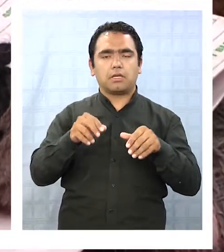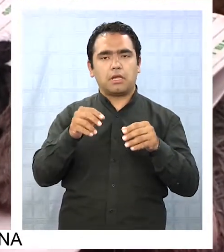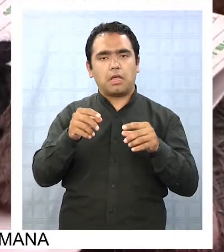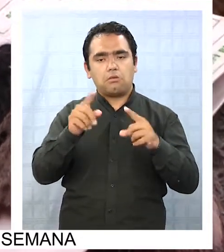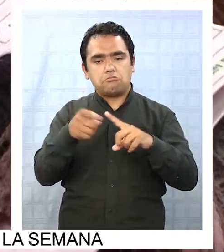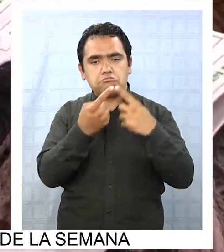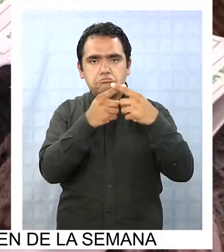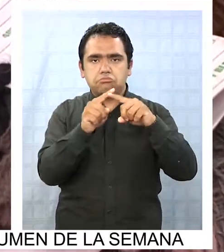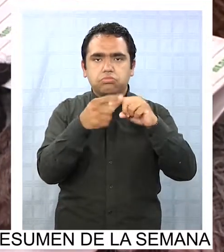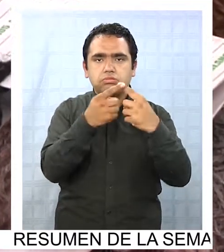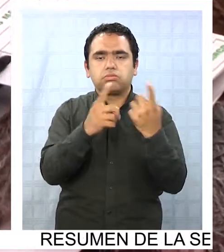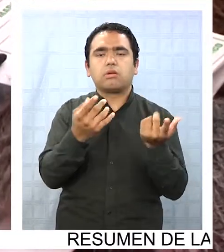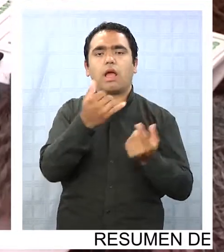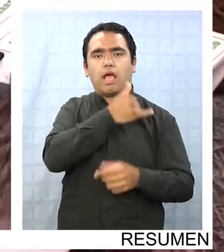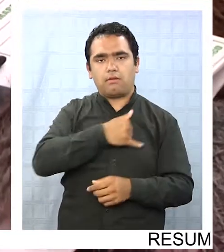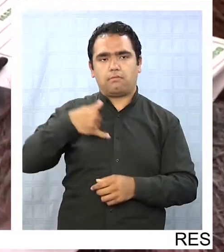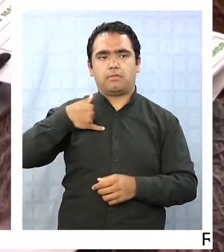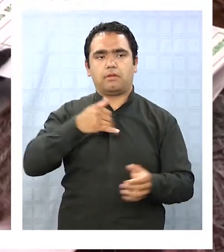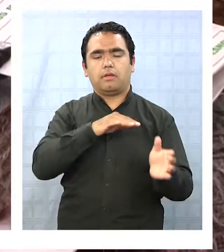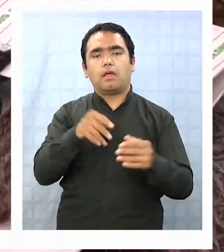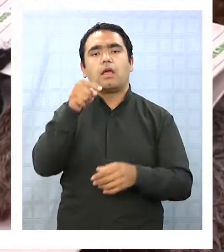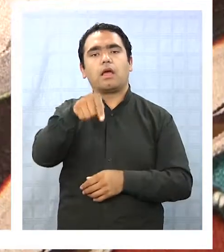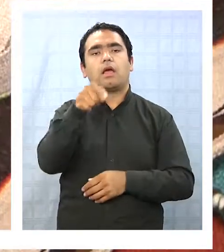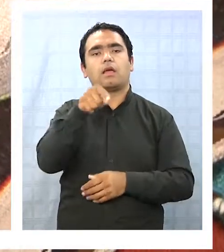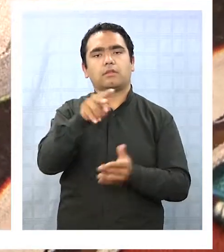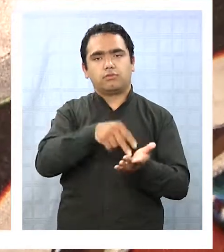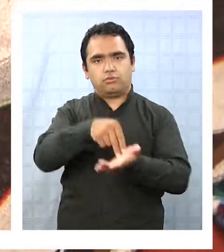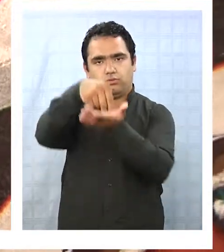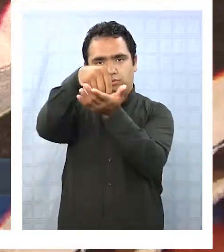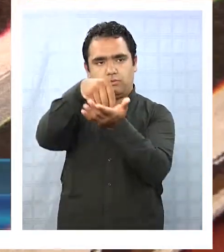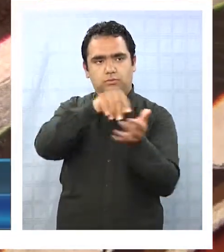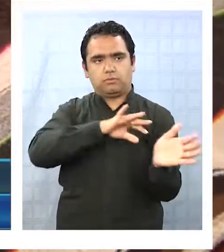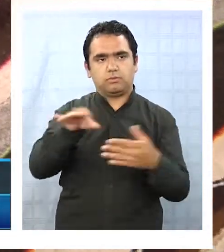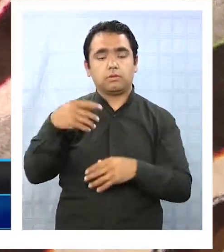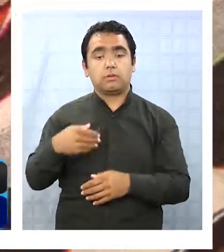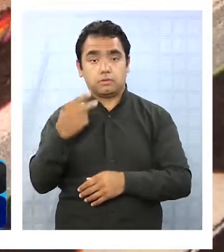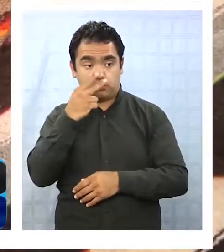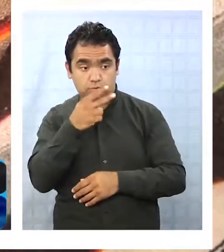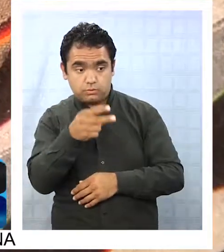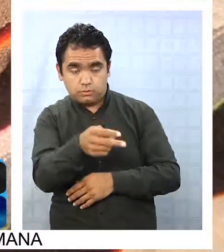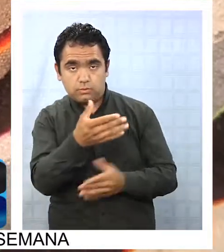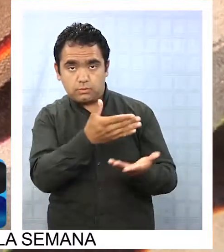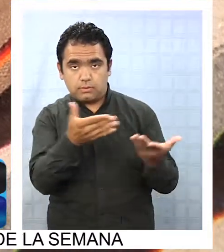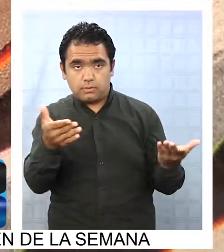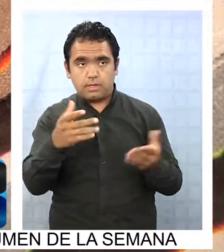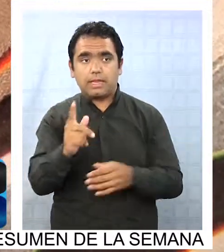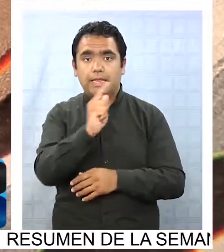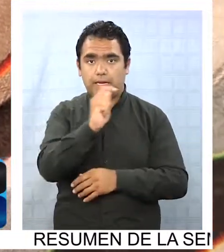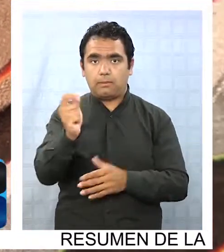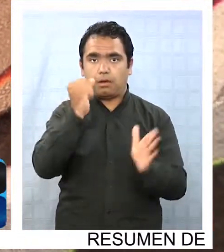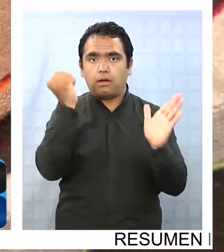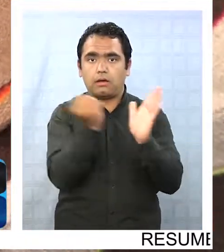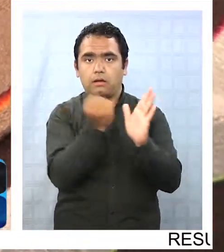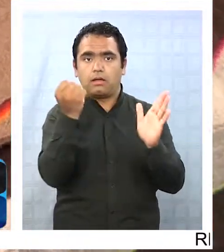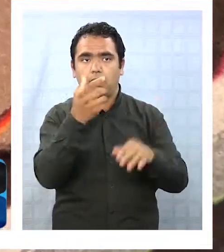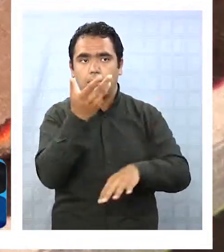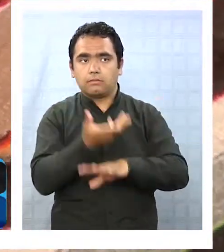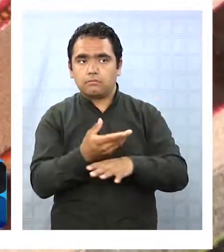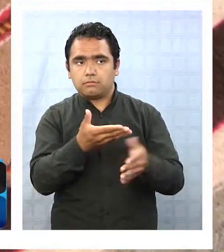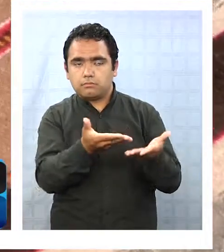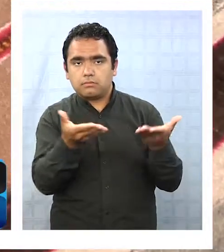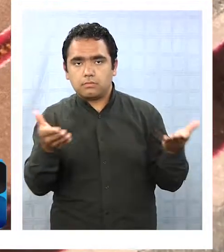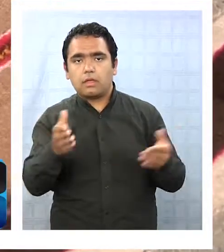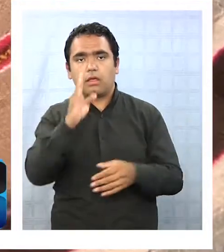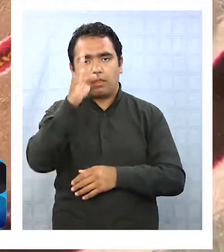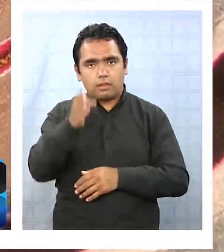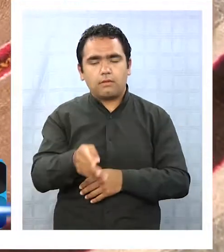vez en el Mall Sofri. Esto es un textil estará pequeño. Si tú ves y generas una marca de trapa acá, esto es lo que